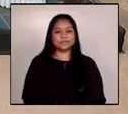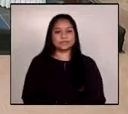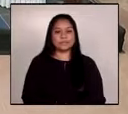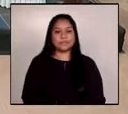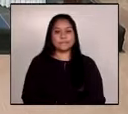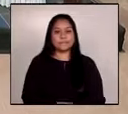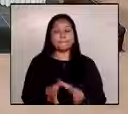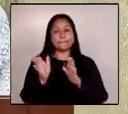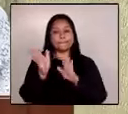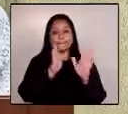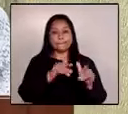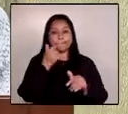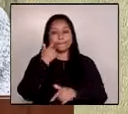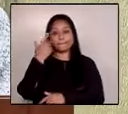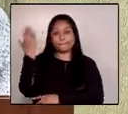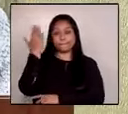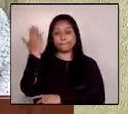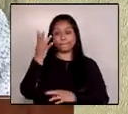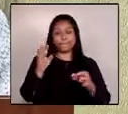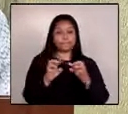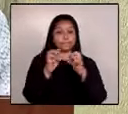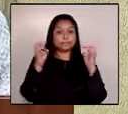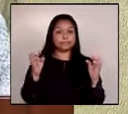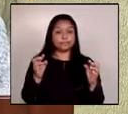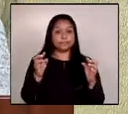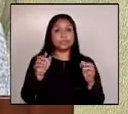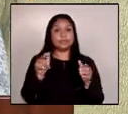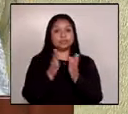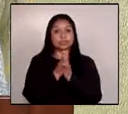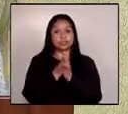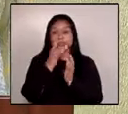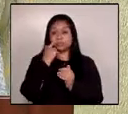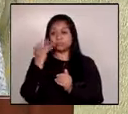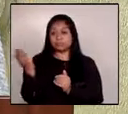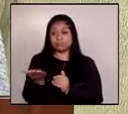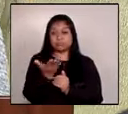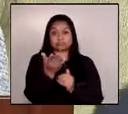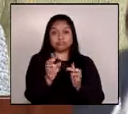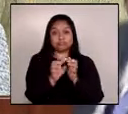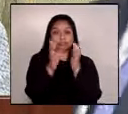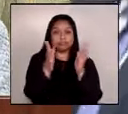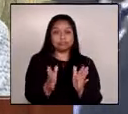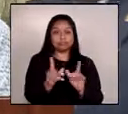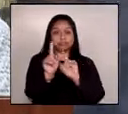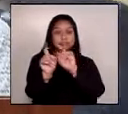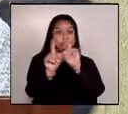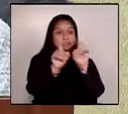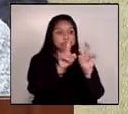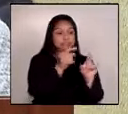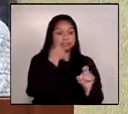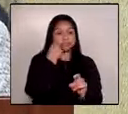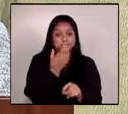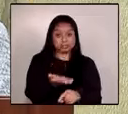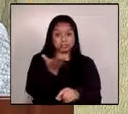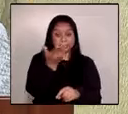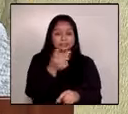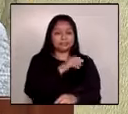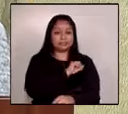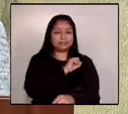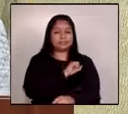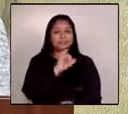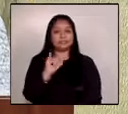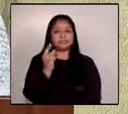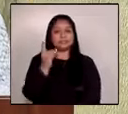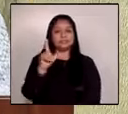damos paso a la conferencia de prensa por favor los periodistas que tengan preguntas las pueden plantear con nuestro compañero Julio Lara